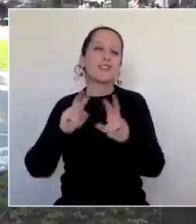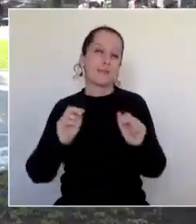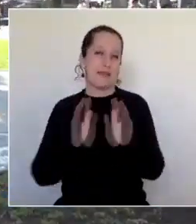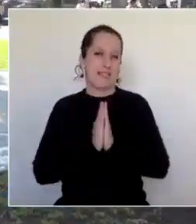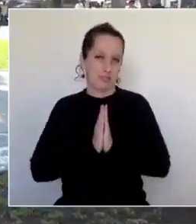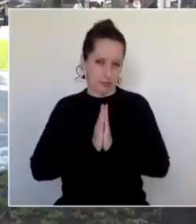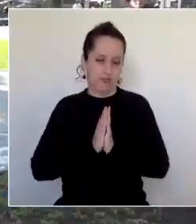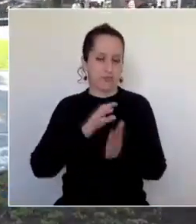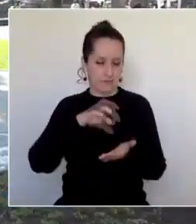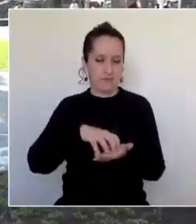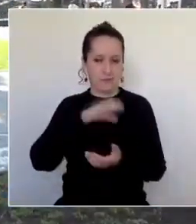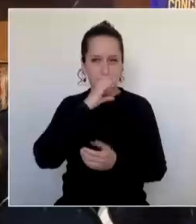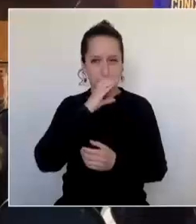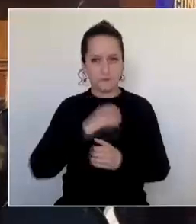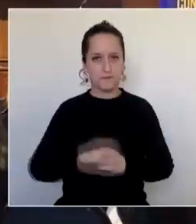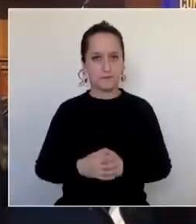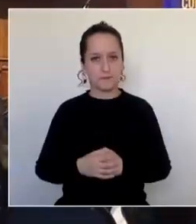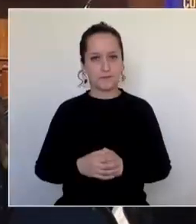comuna de Concepción.